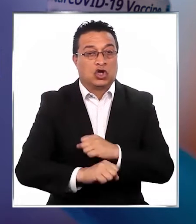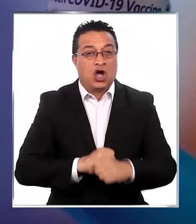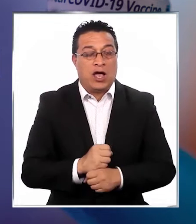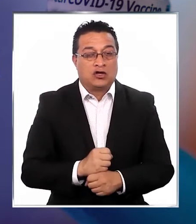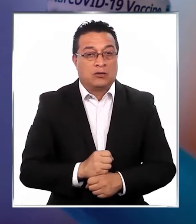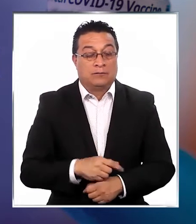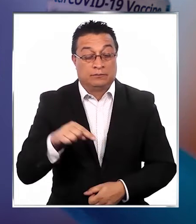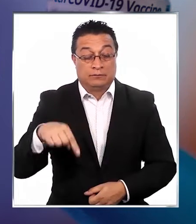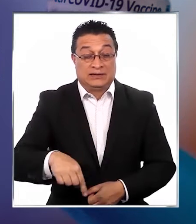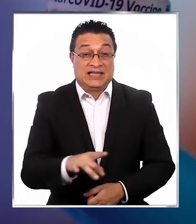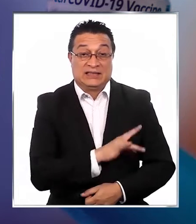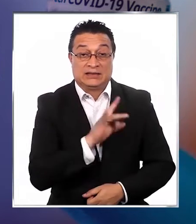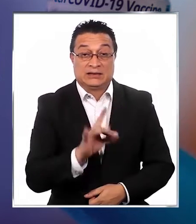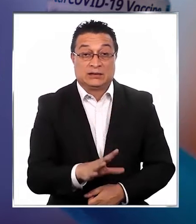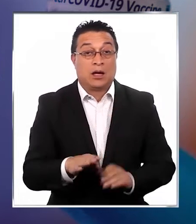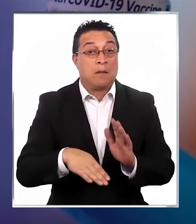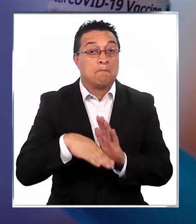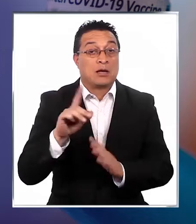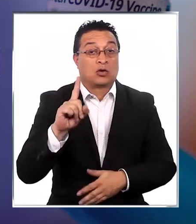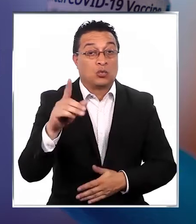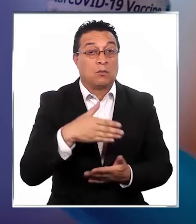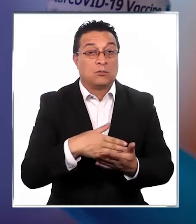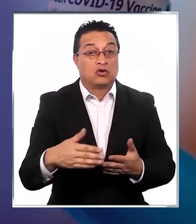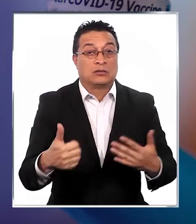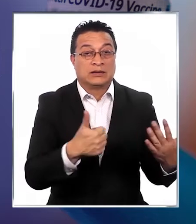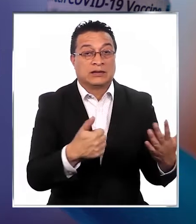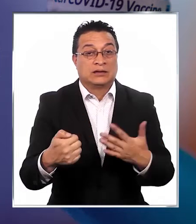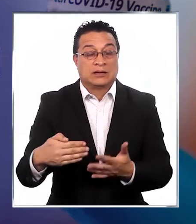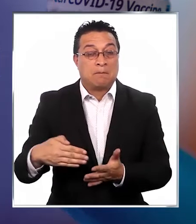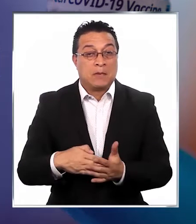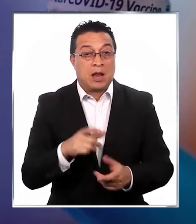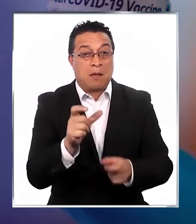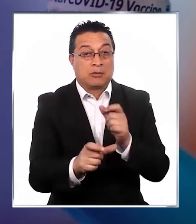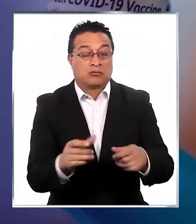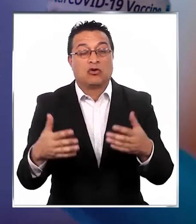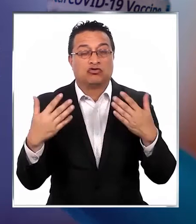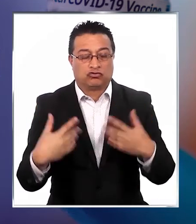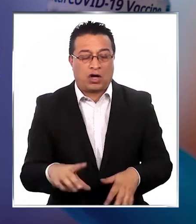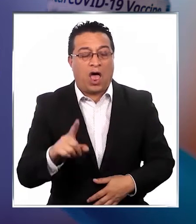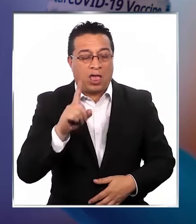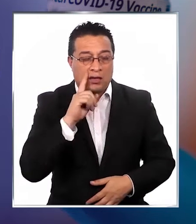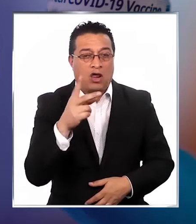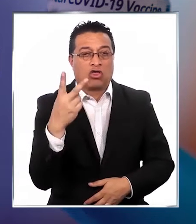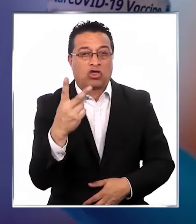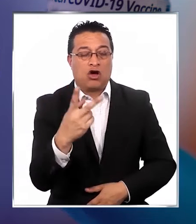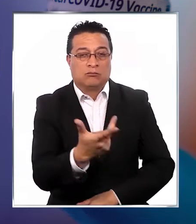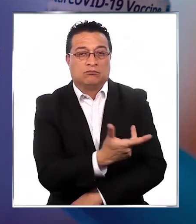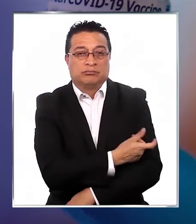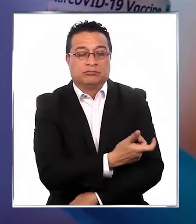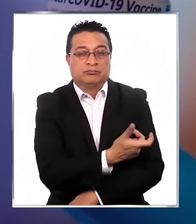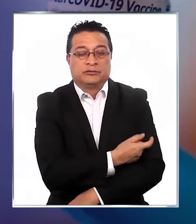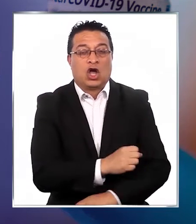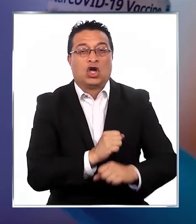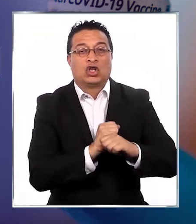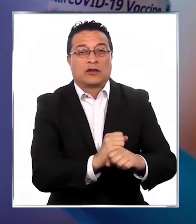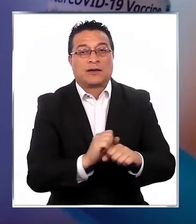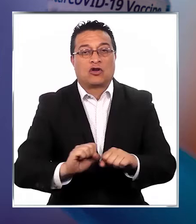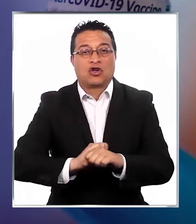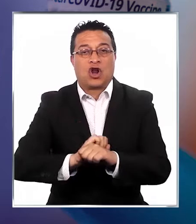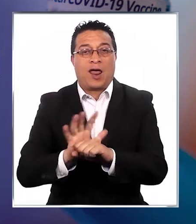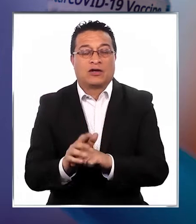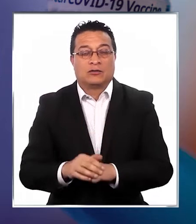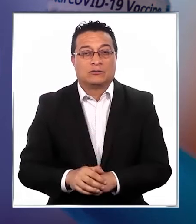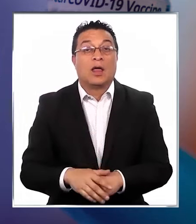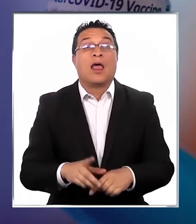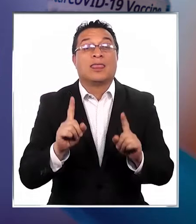años. En nuestro país, más de 1.600.000 personas ya tienen las dos dosis de la vacuna contra este COVID